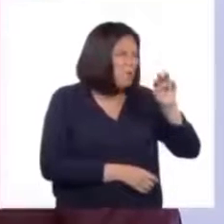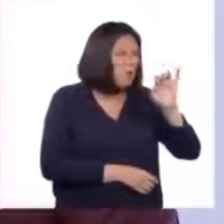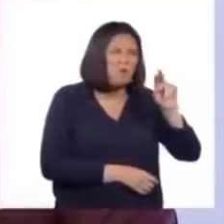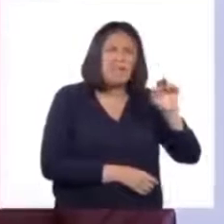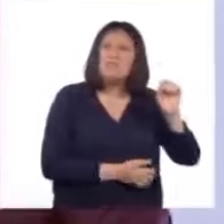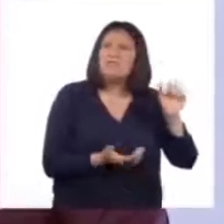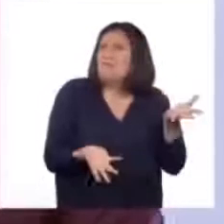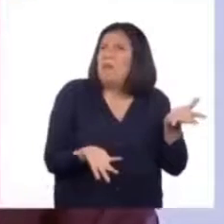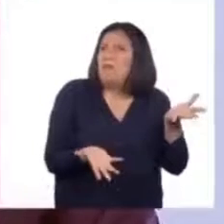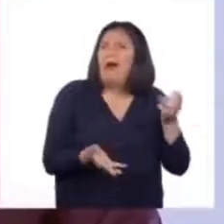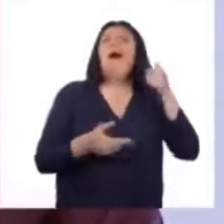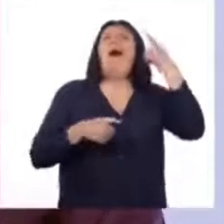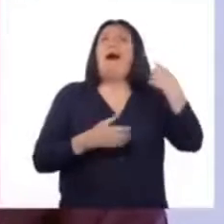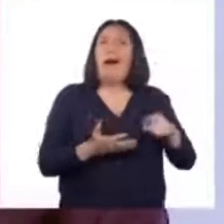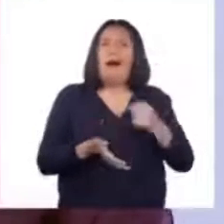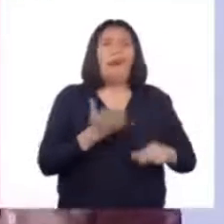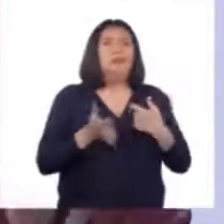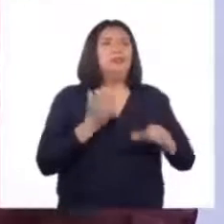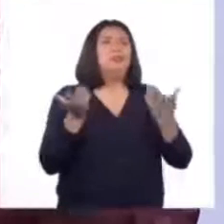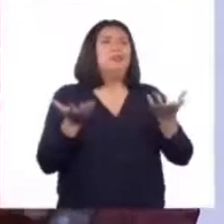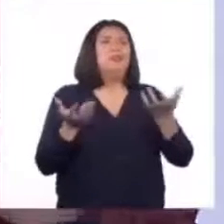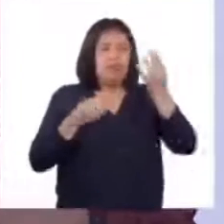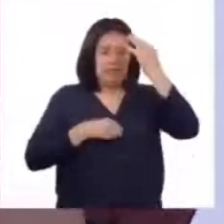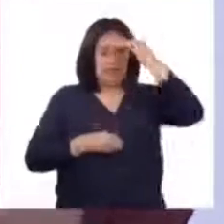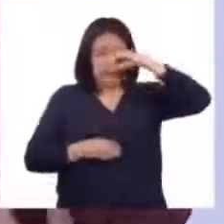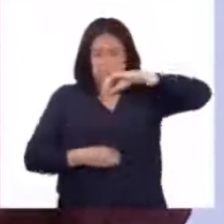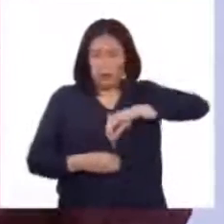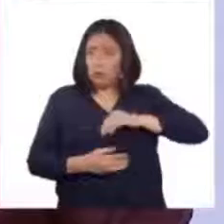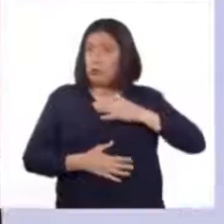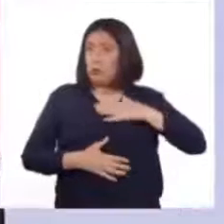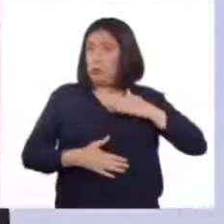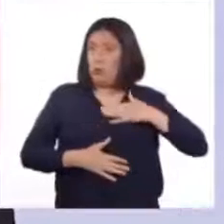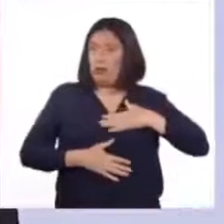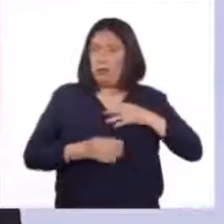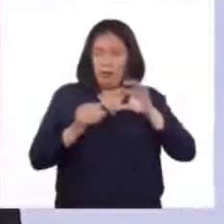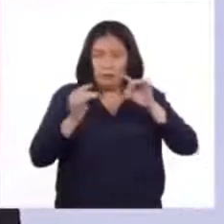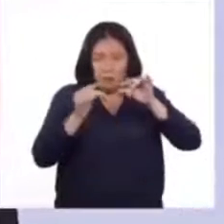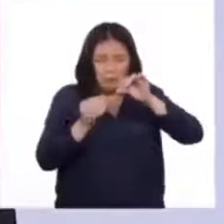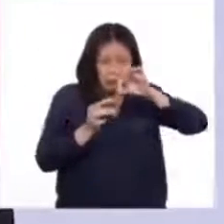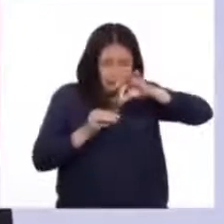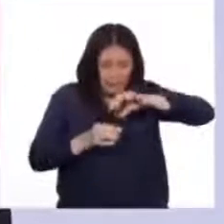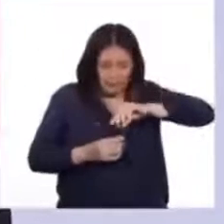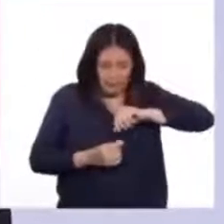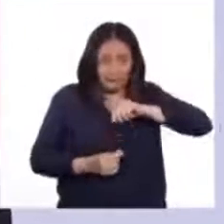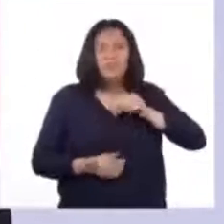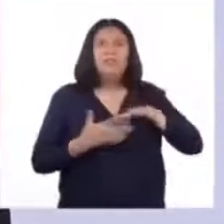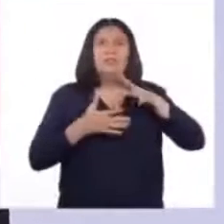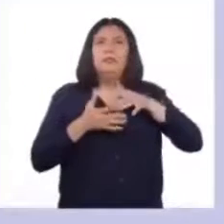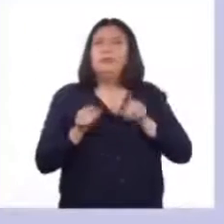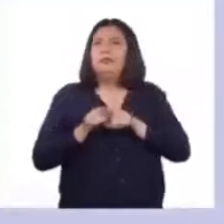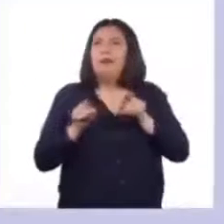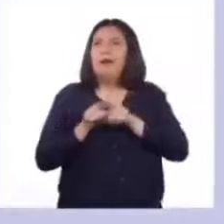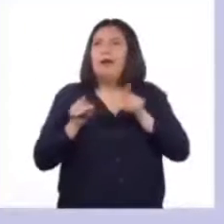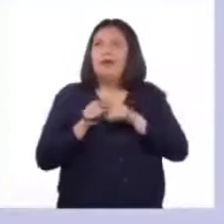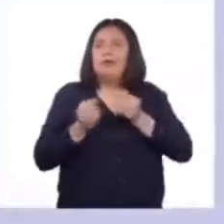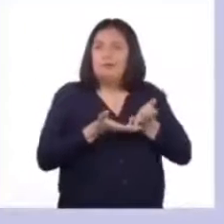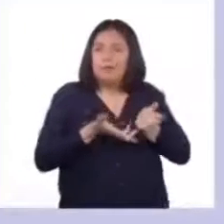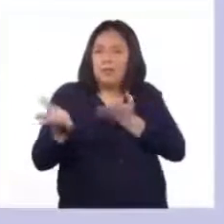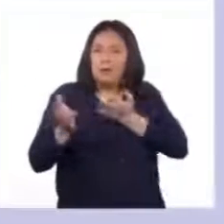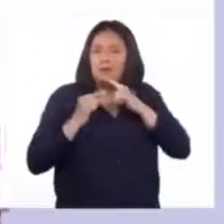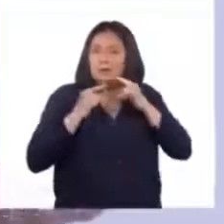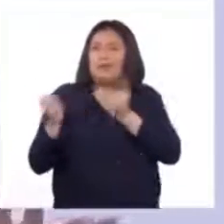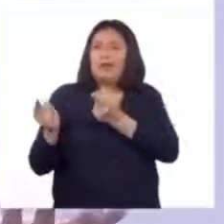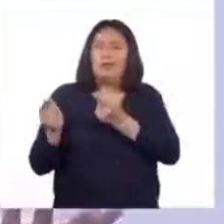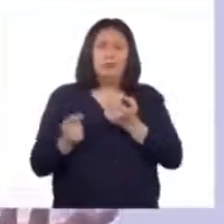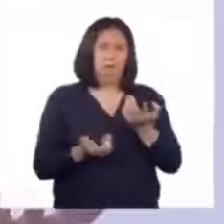hormonas son sustancias que se liberan en el interior de nuestros cuerpos y funcionan como mensajeros. ¿Mensajeros?